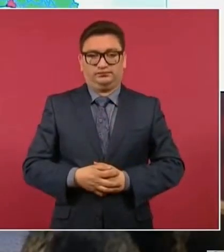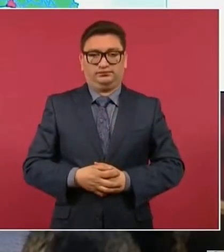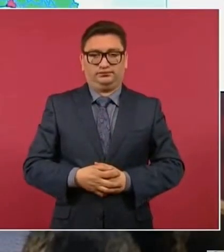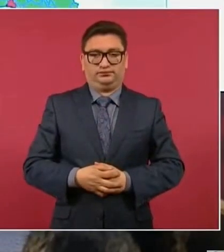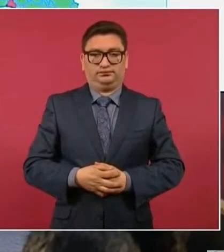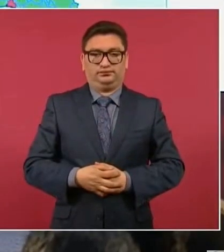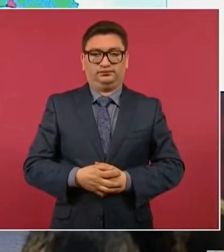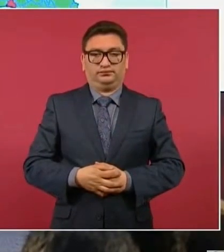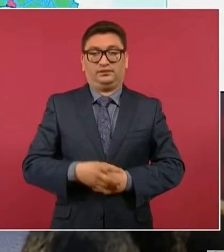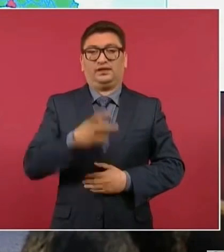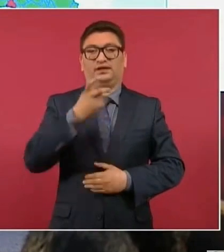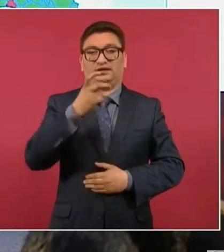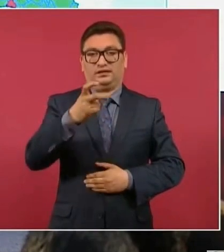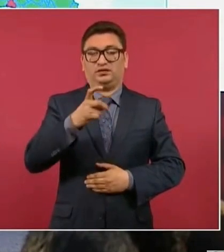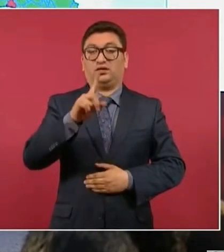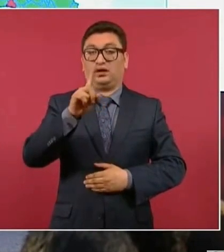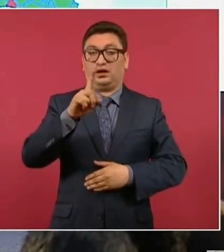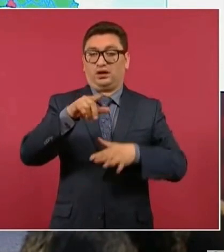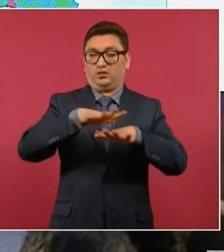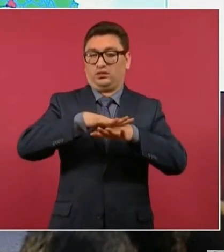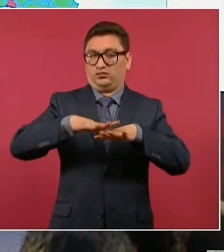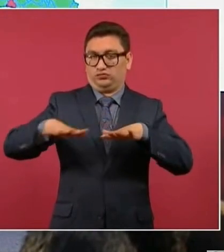¿Esto es superficiales?